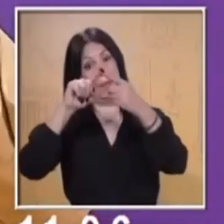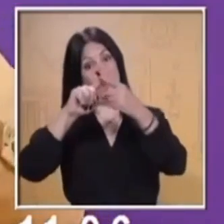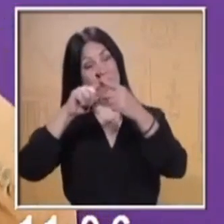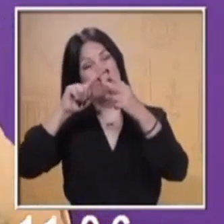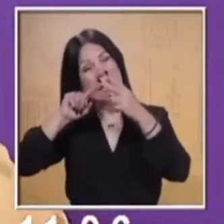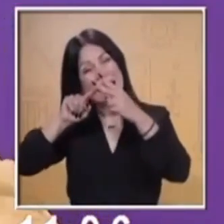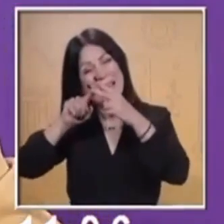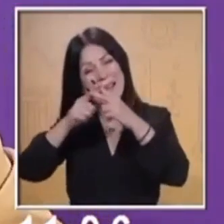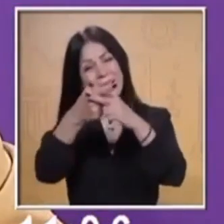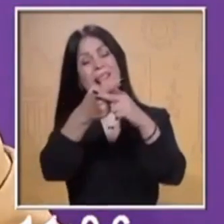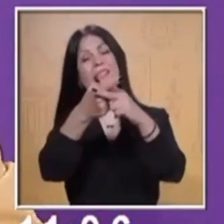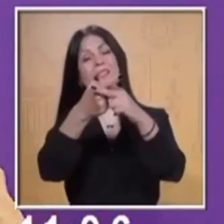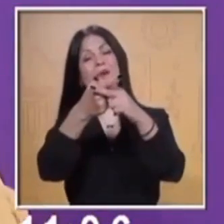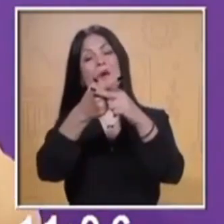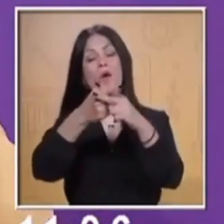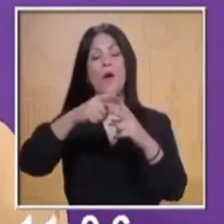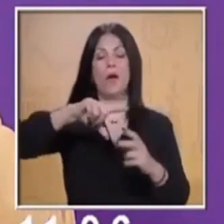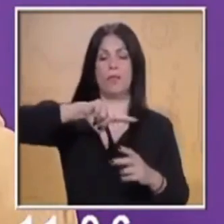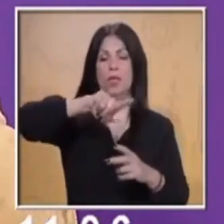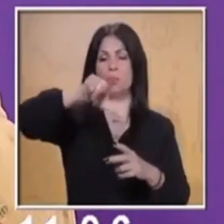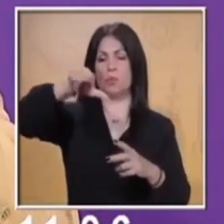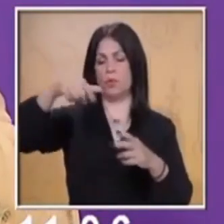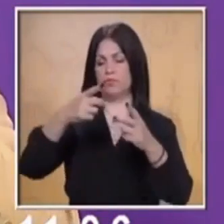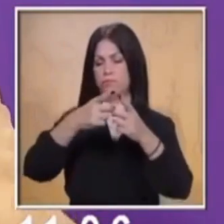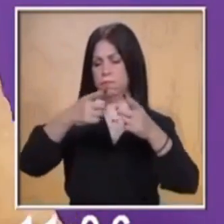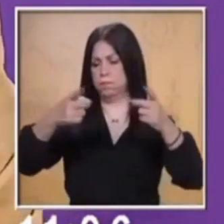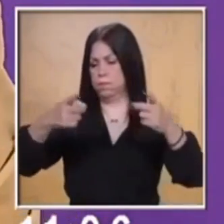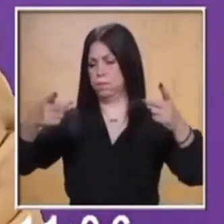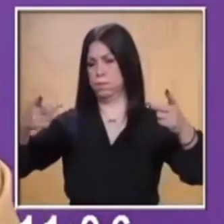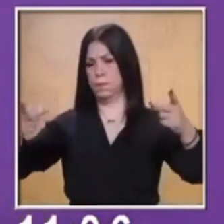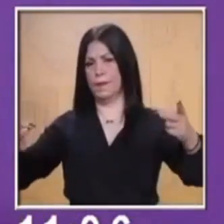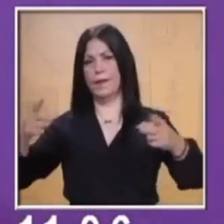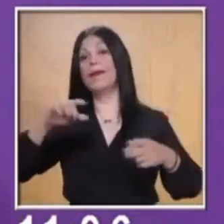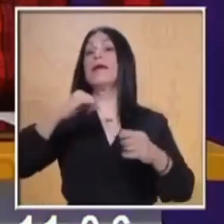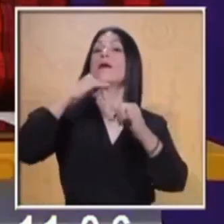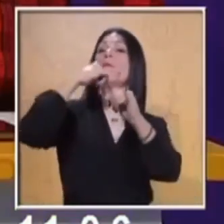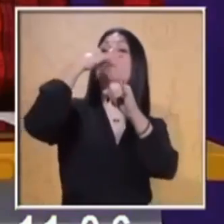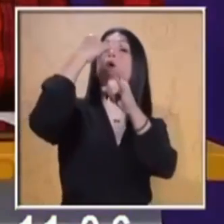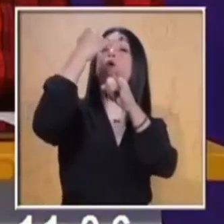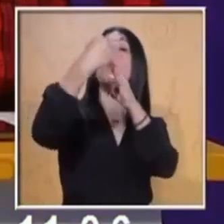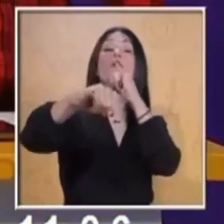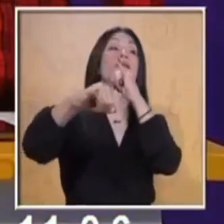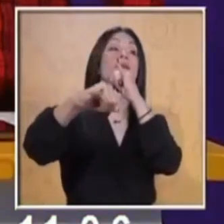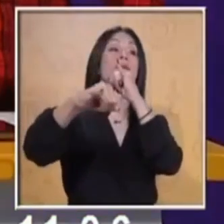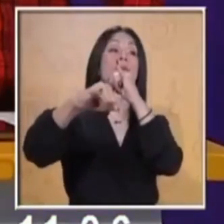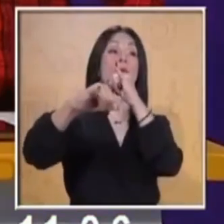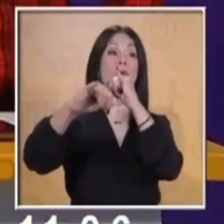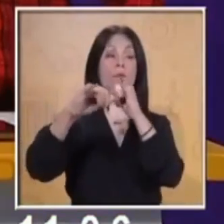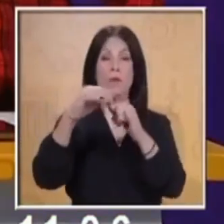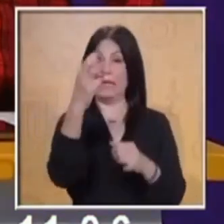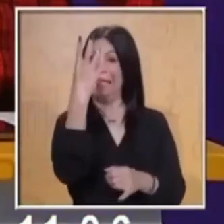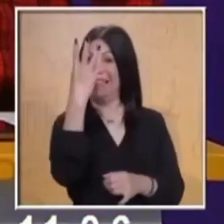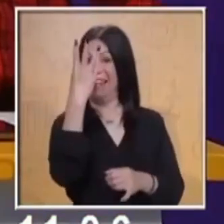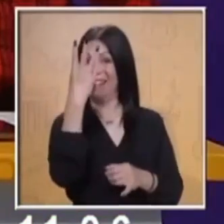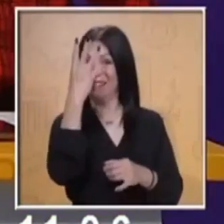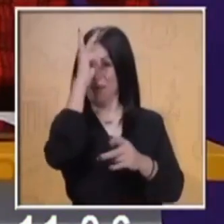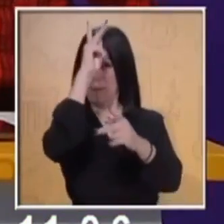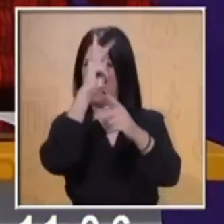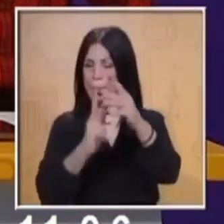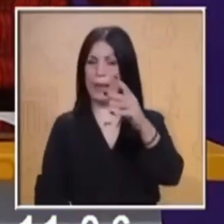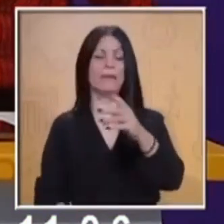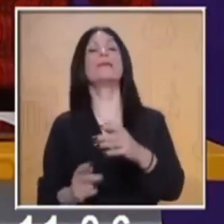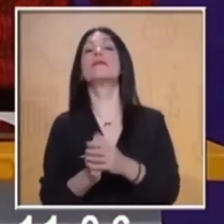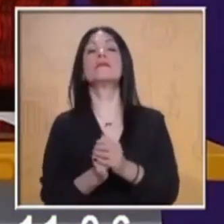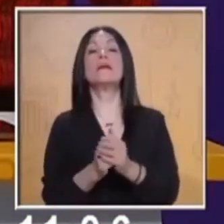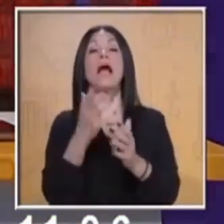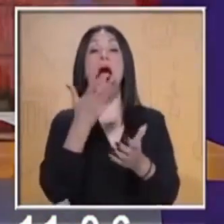Y por último, el desenlace. Vamos a empezar con los materiales que vamos a ocupar